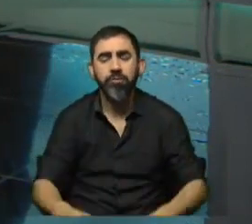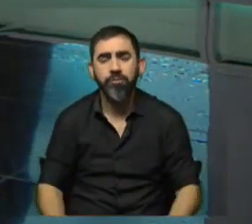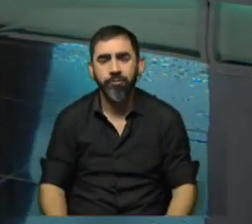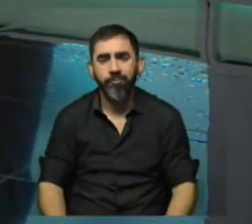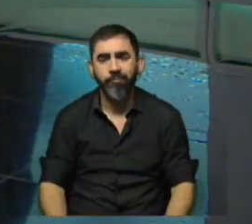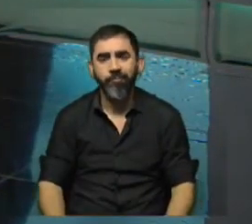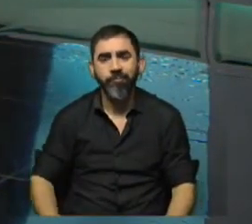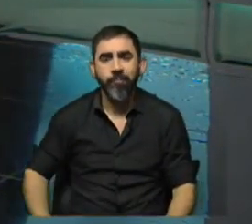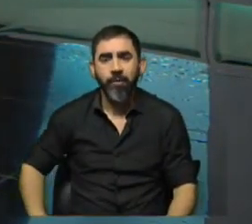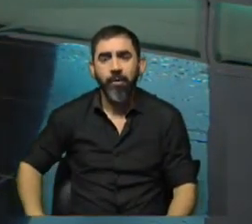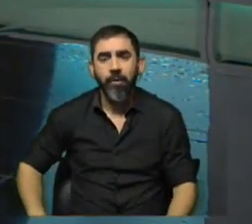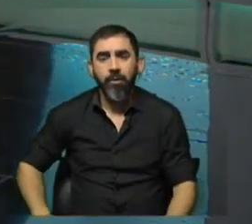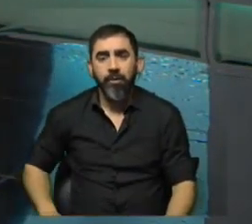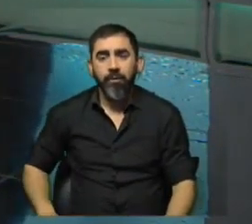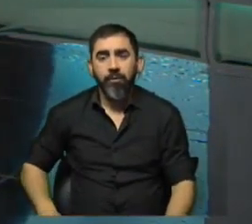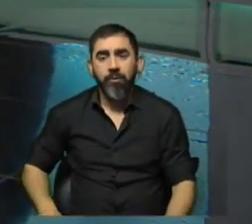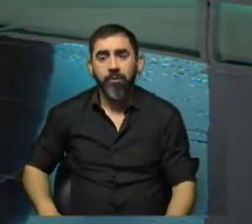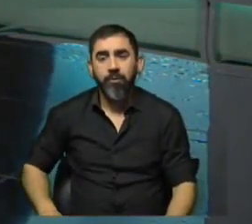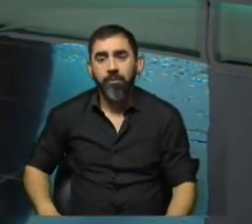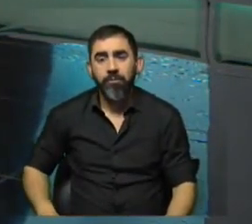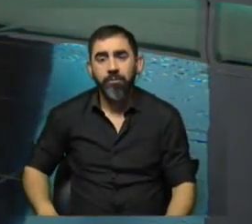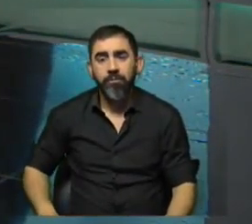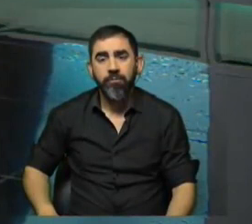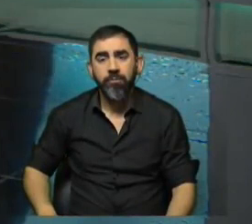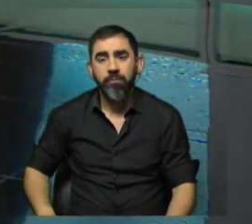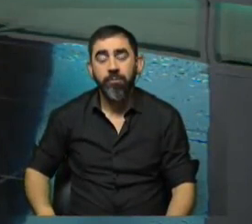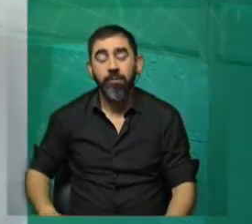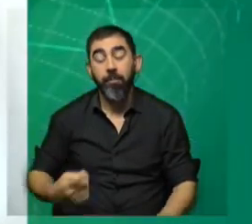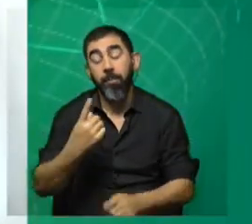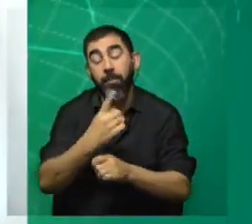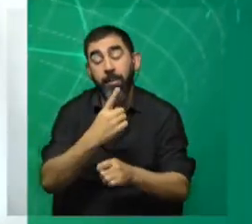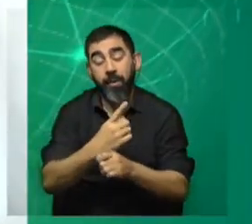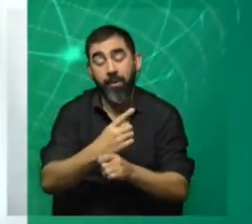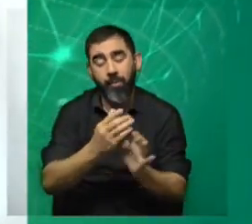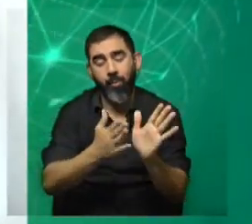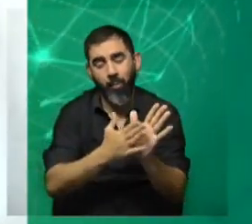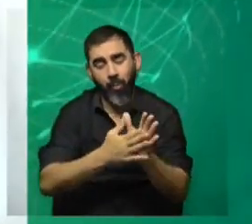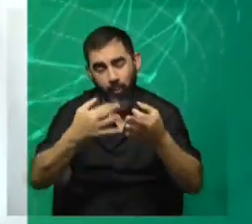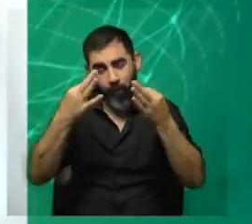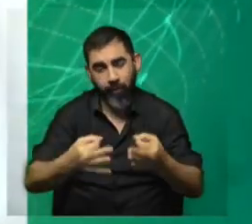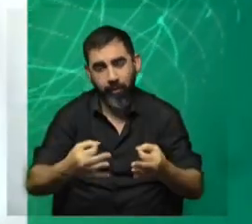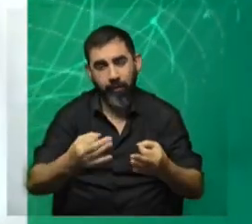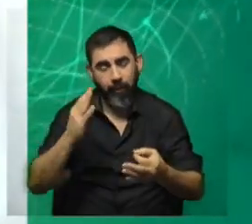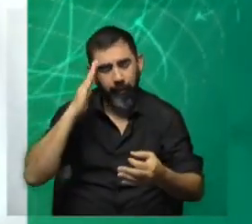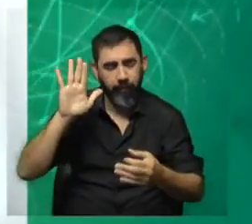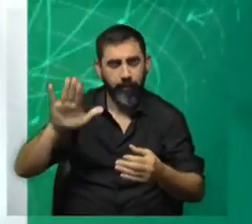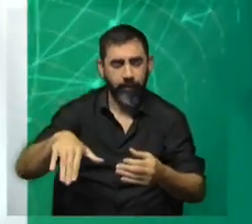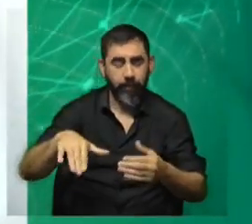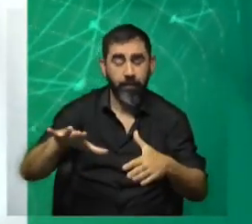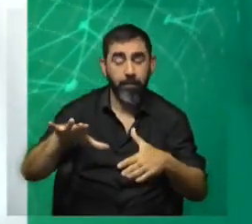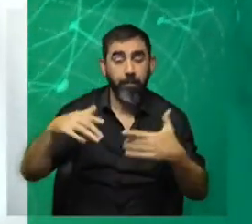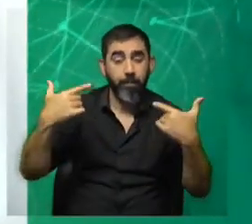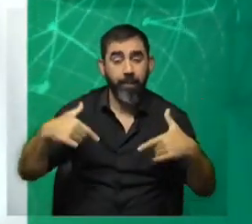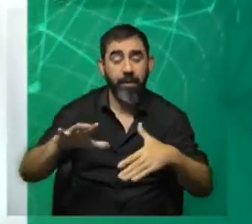populares? Bueno, yo creo que lo primero que evidencia esto es la incapacidad del propio